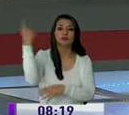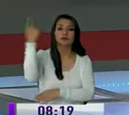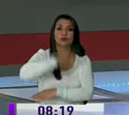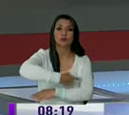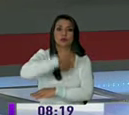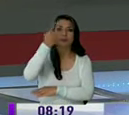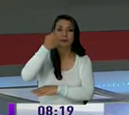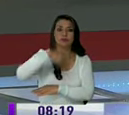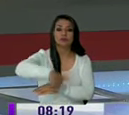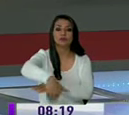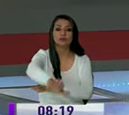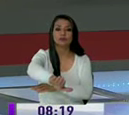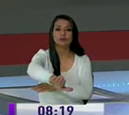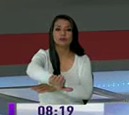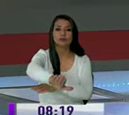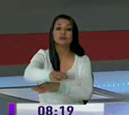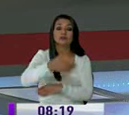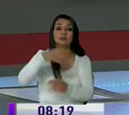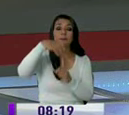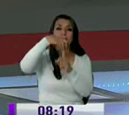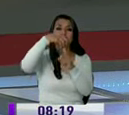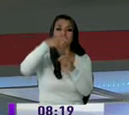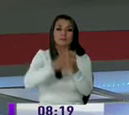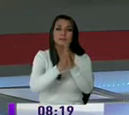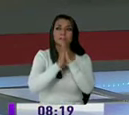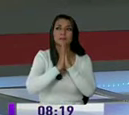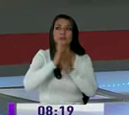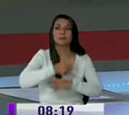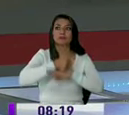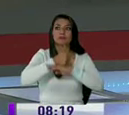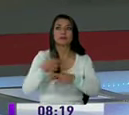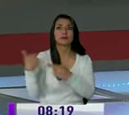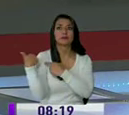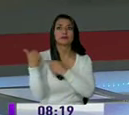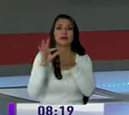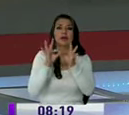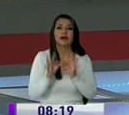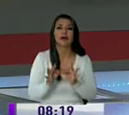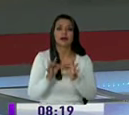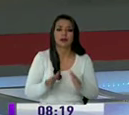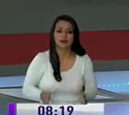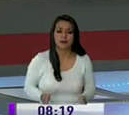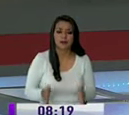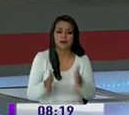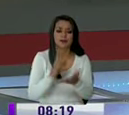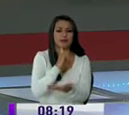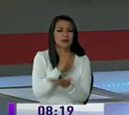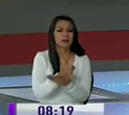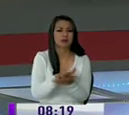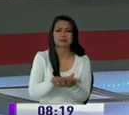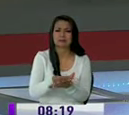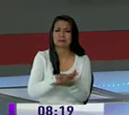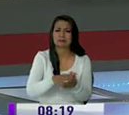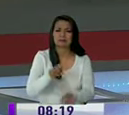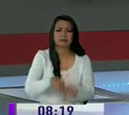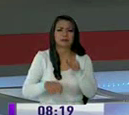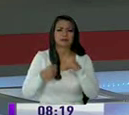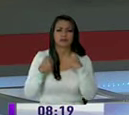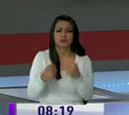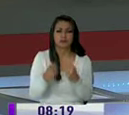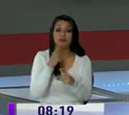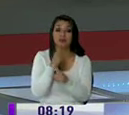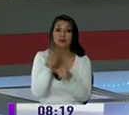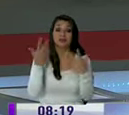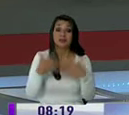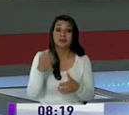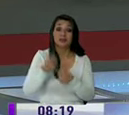la parroquia San Antonio de Pichincha solicitan a autoridades competentes del arreglo de la vía principal la verdad es que está hecho un verdadero desastre son